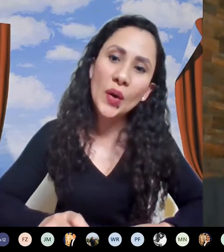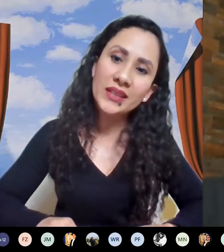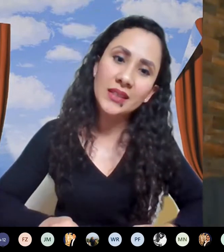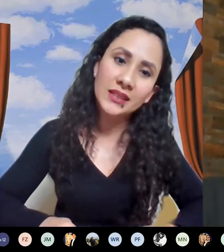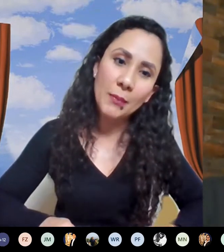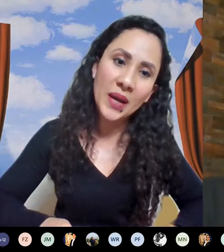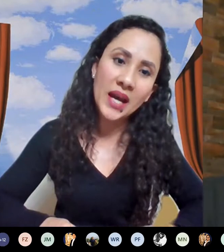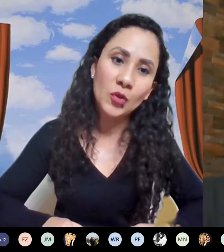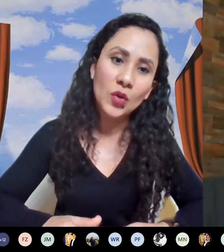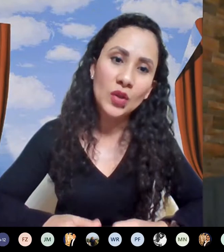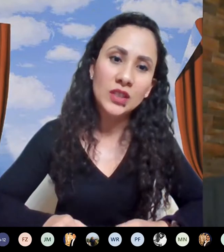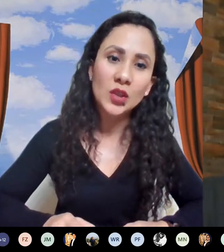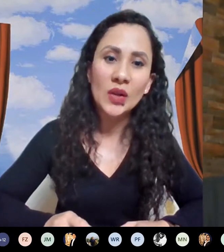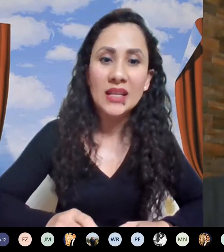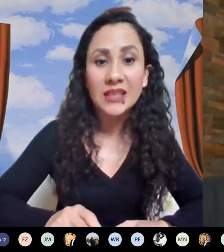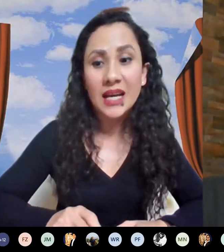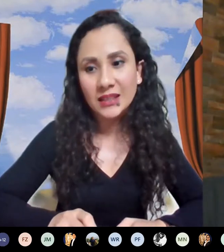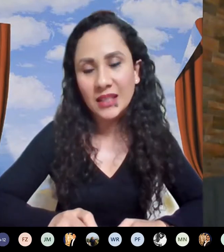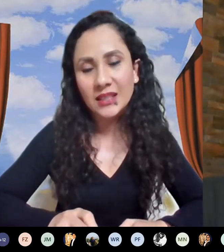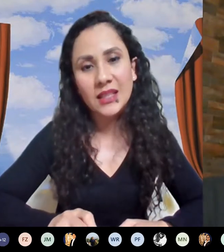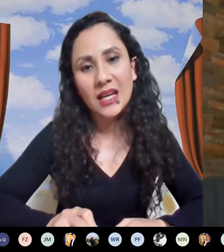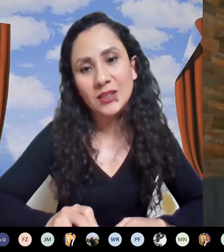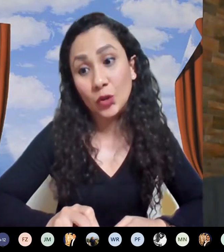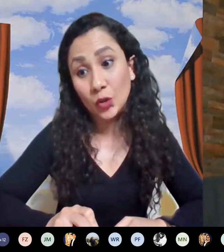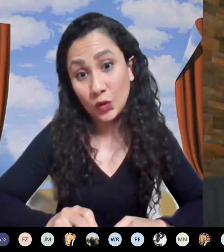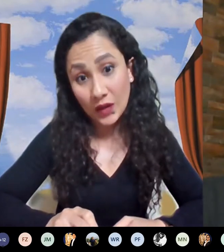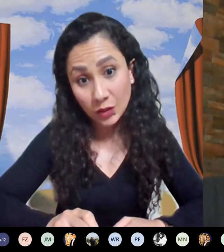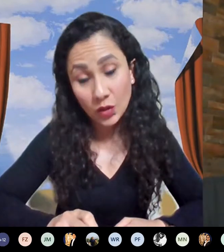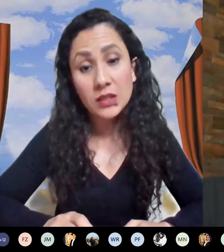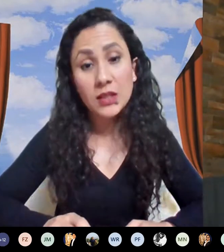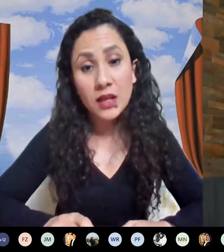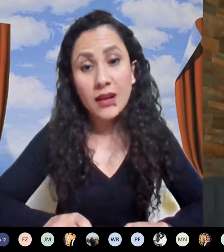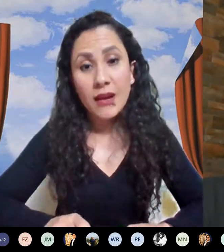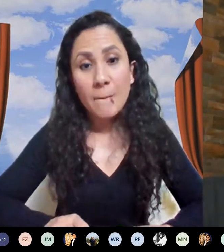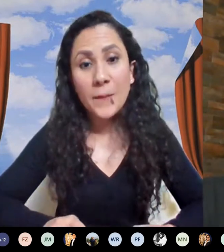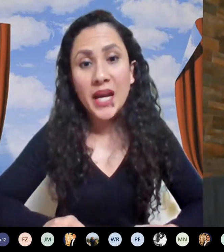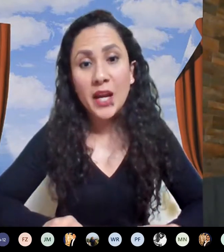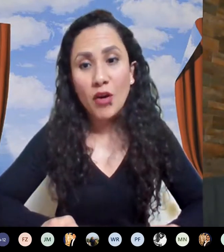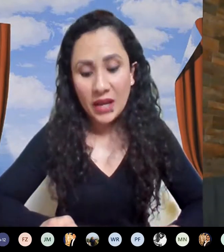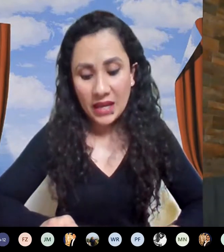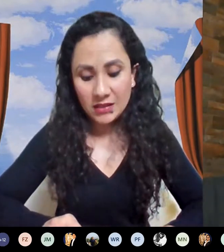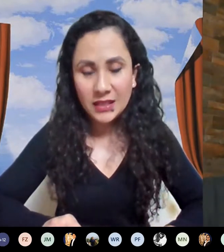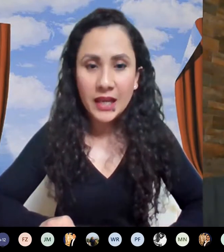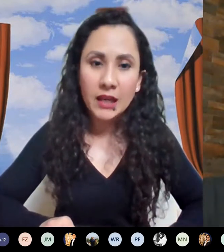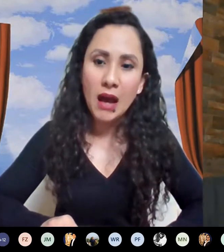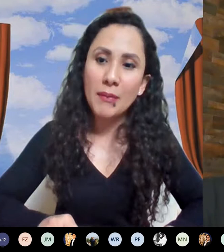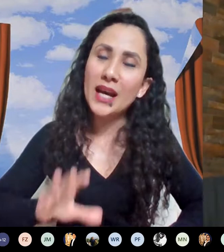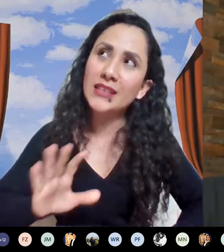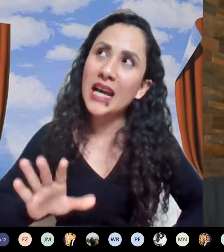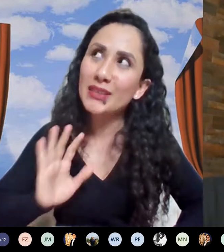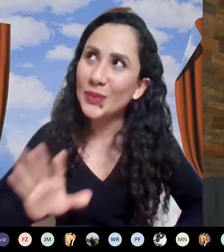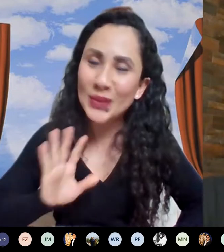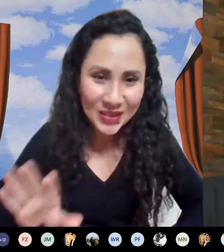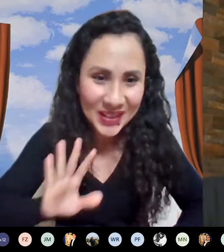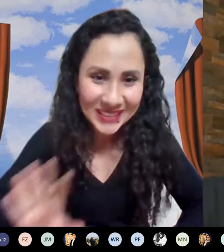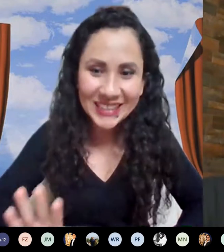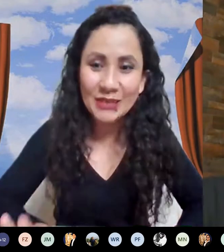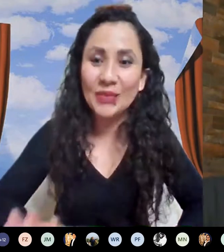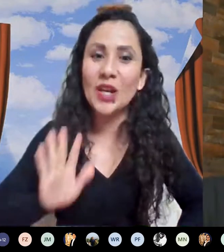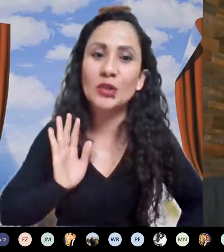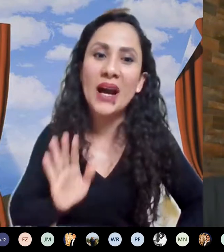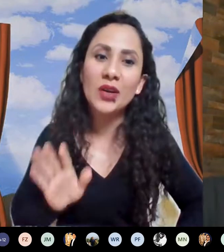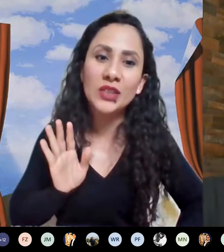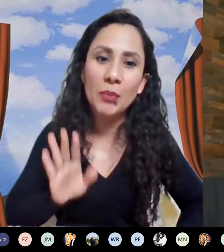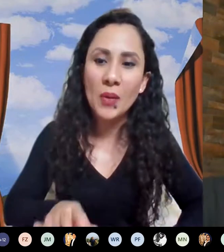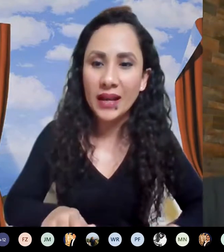no es el tamaño sino las características de otros factores pero ya respondiendo